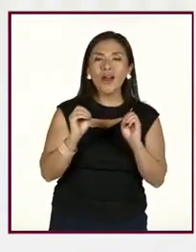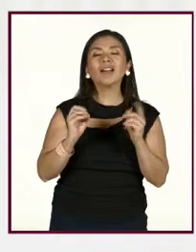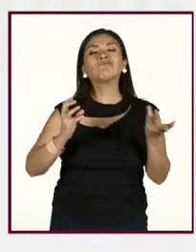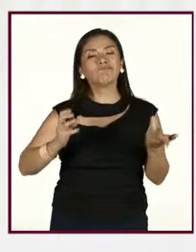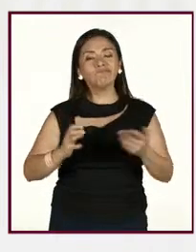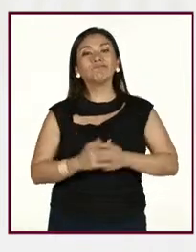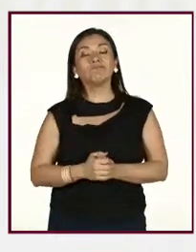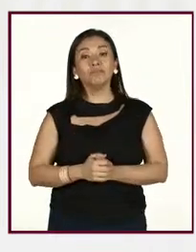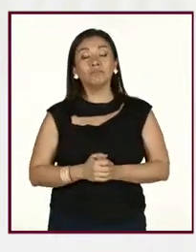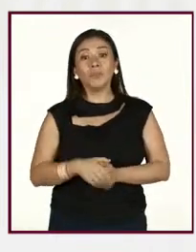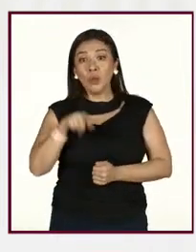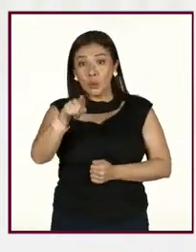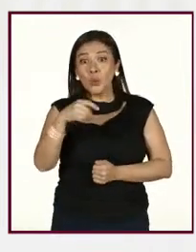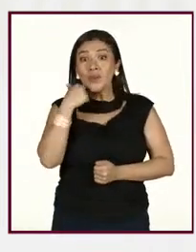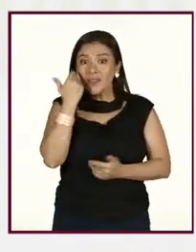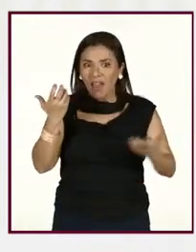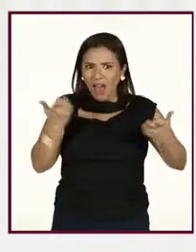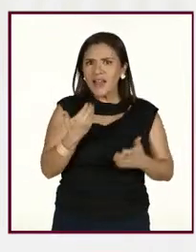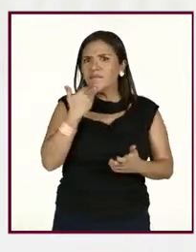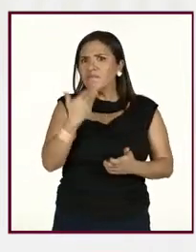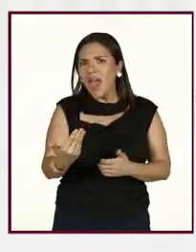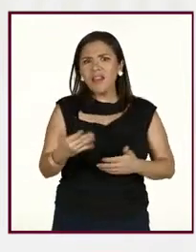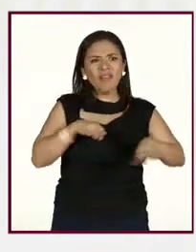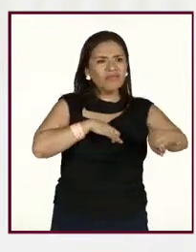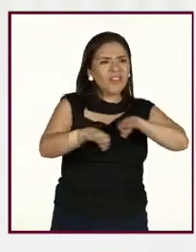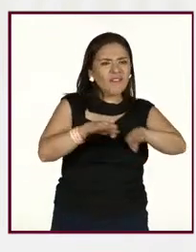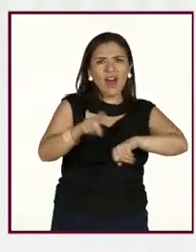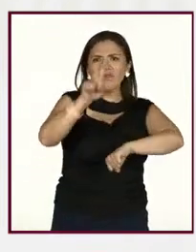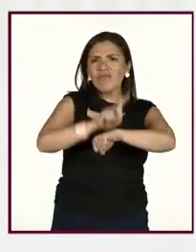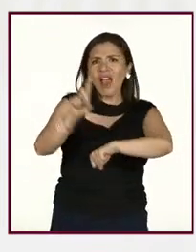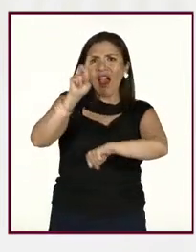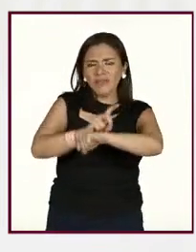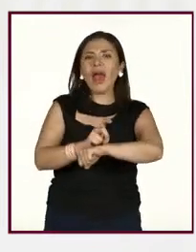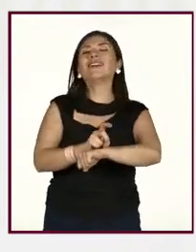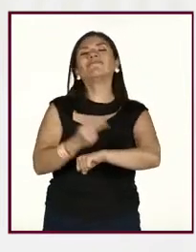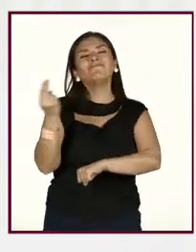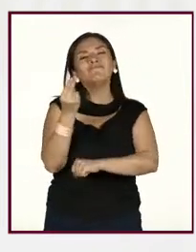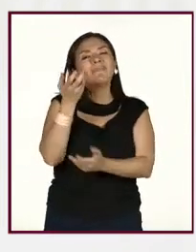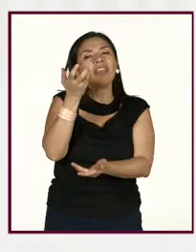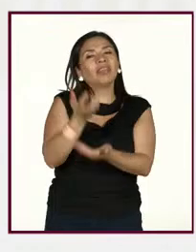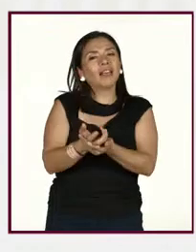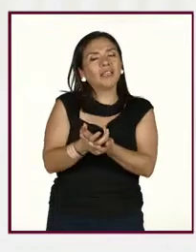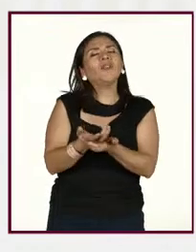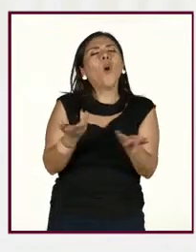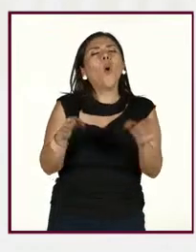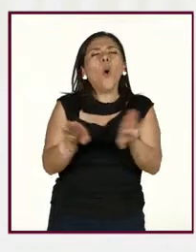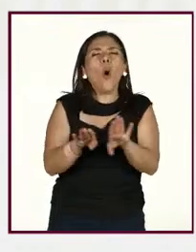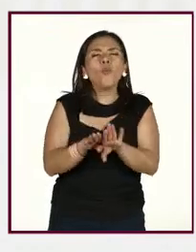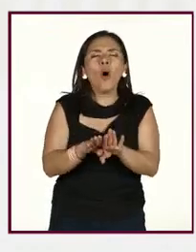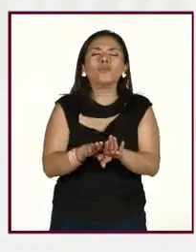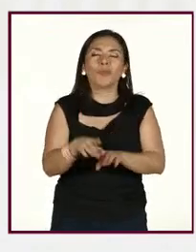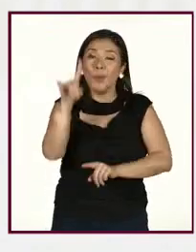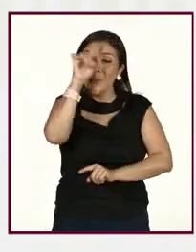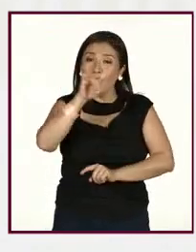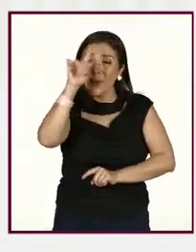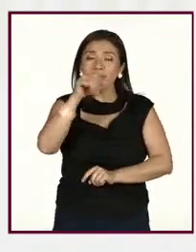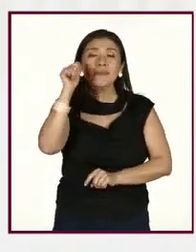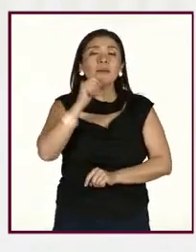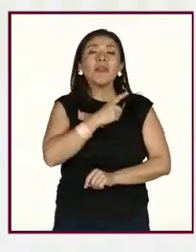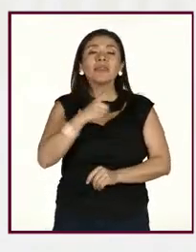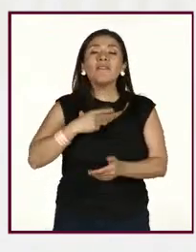Bien, para desempeñarnos bien en nuestras labores, en el día a día, pues, hay que descansar. ¿Y qué se recomienda? Pues, se recomienda